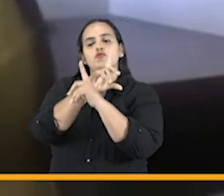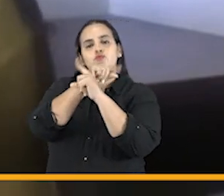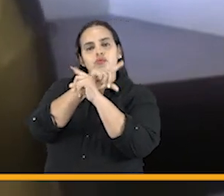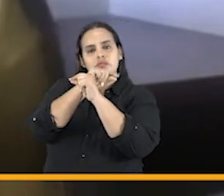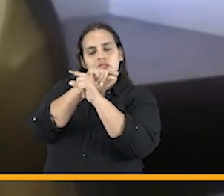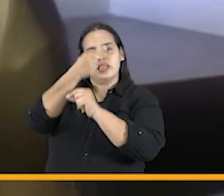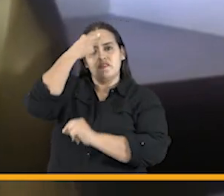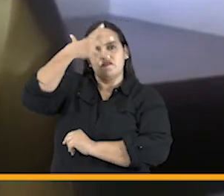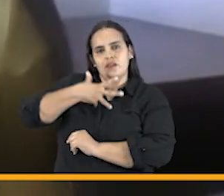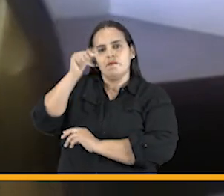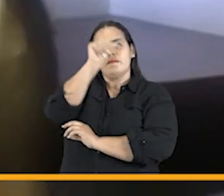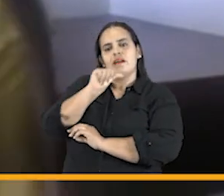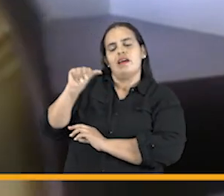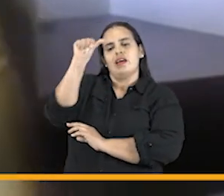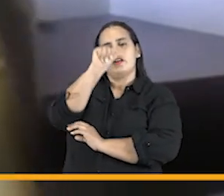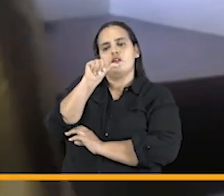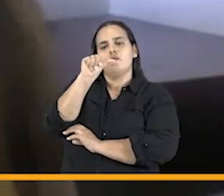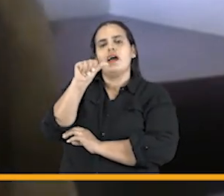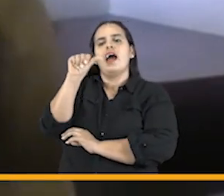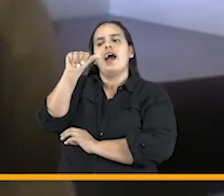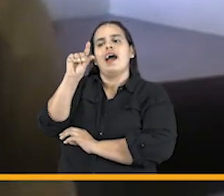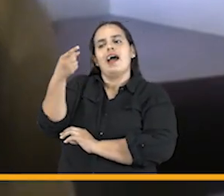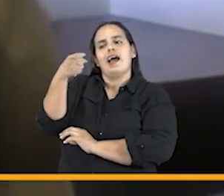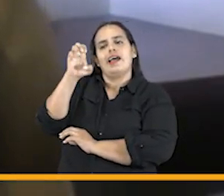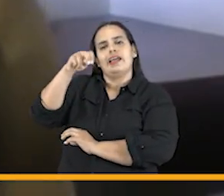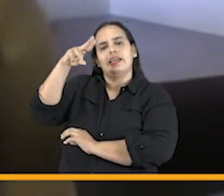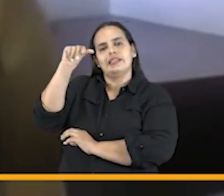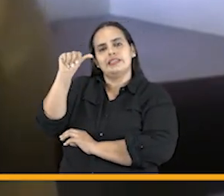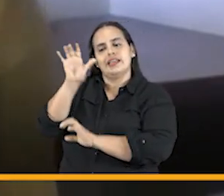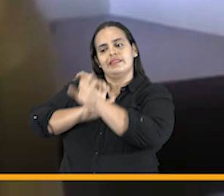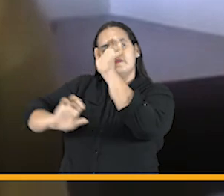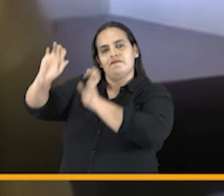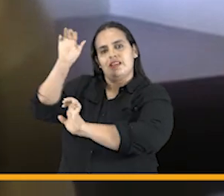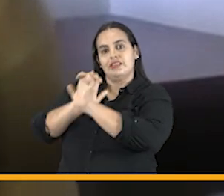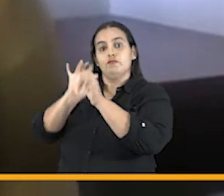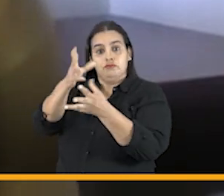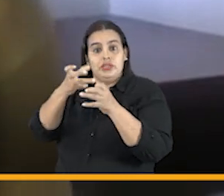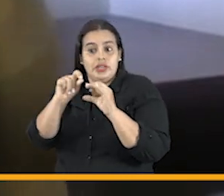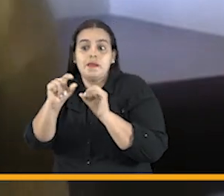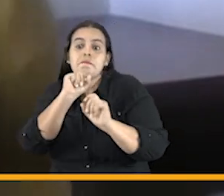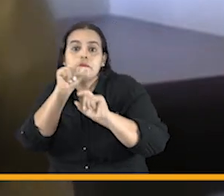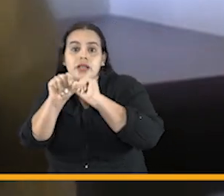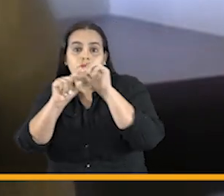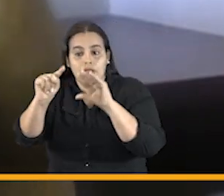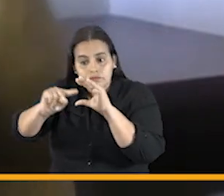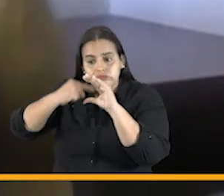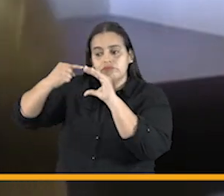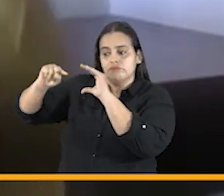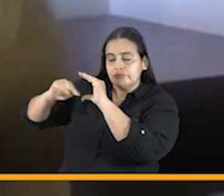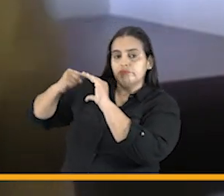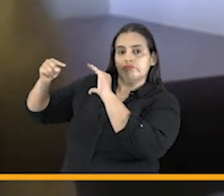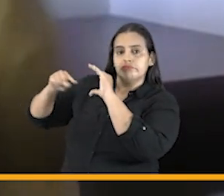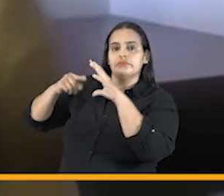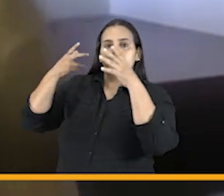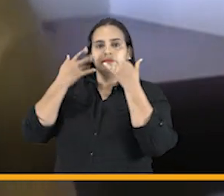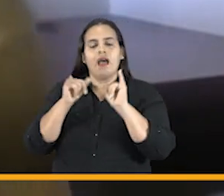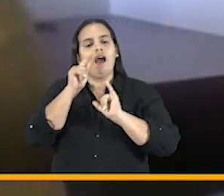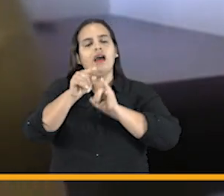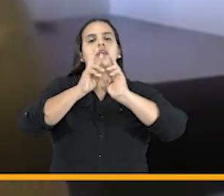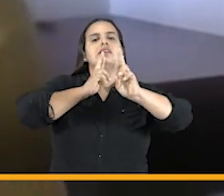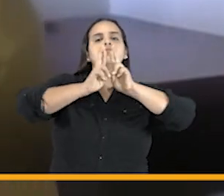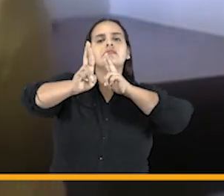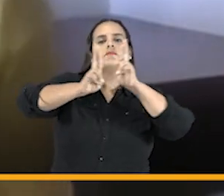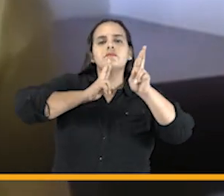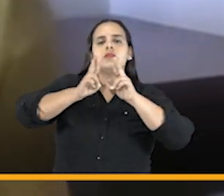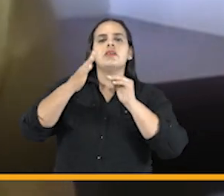arroba Agencia Defensa J. Ustedes podrán enviarnos las preguntas a través de estos canales y se responderán en el transcurso